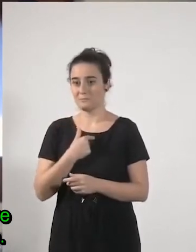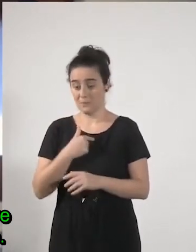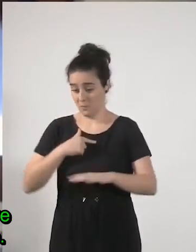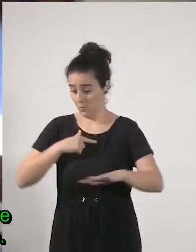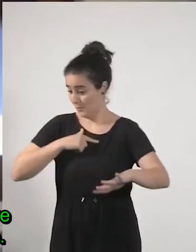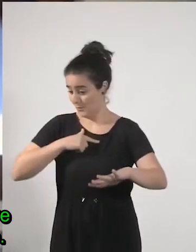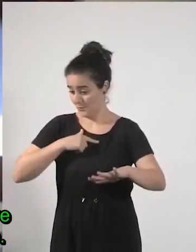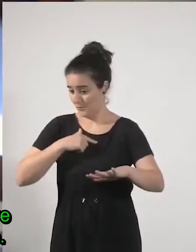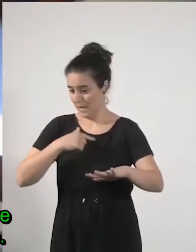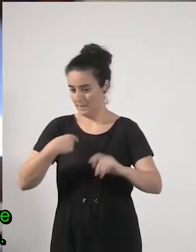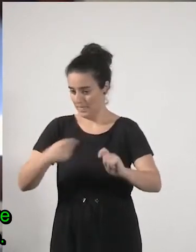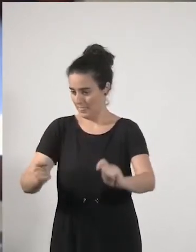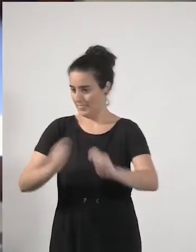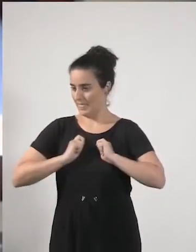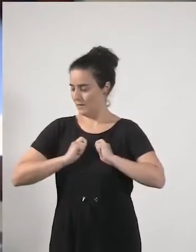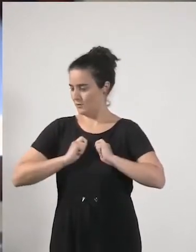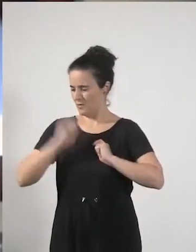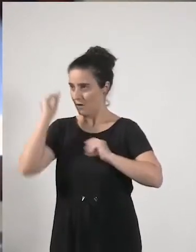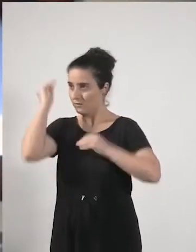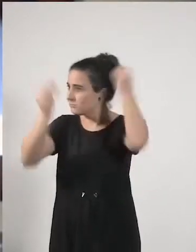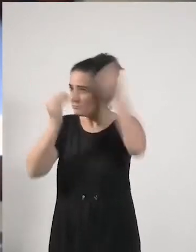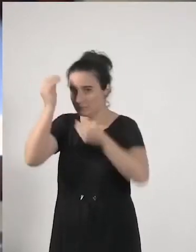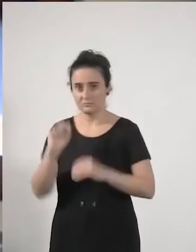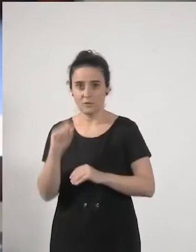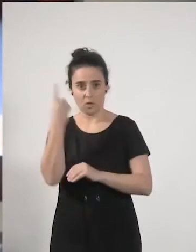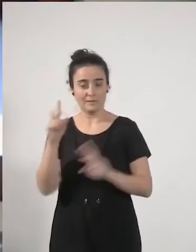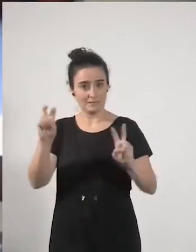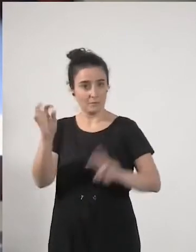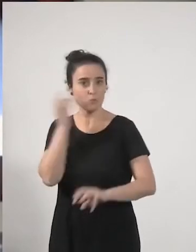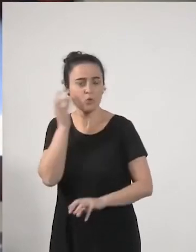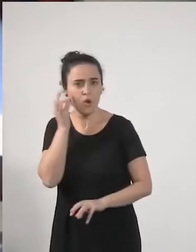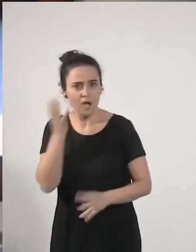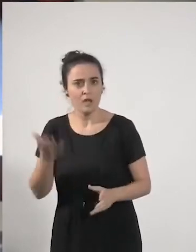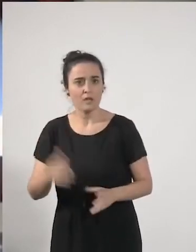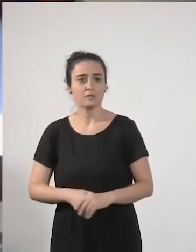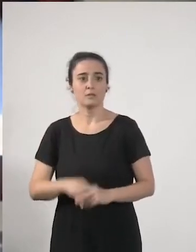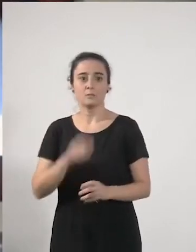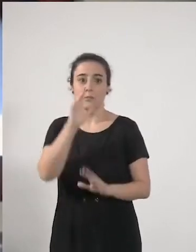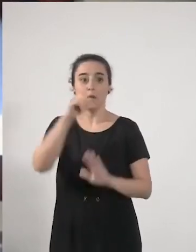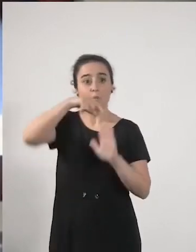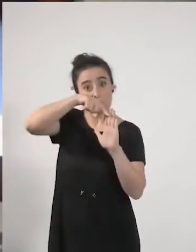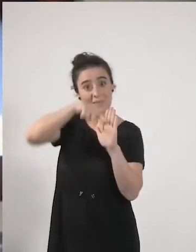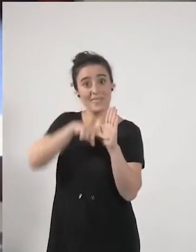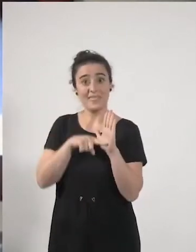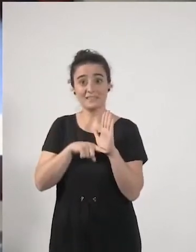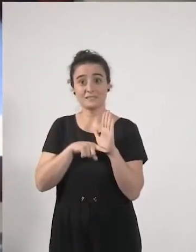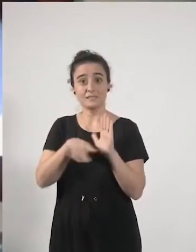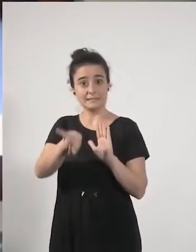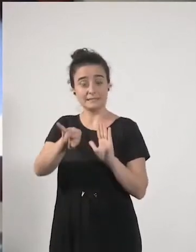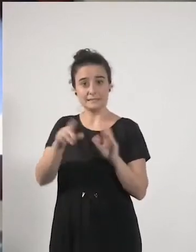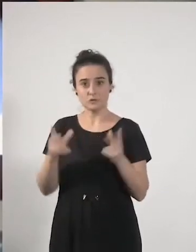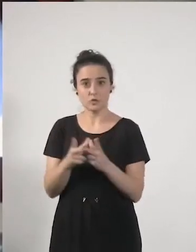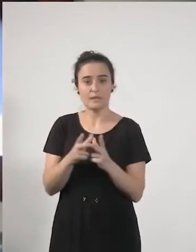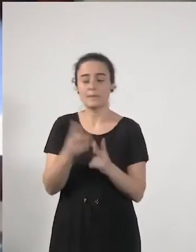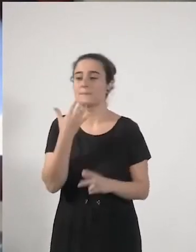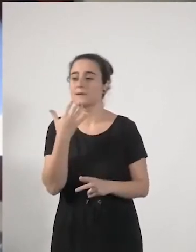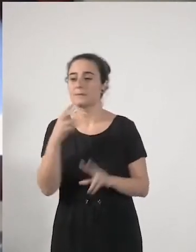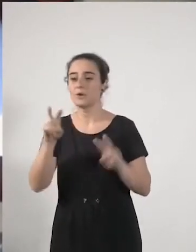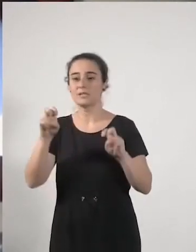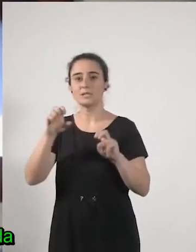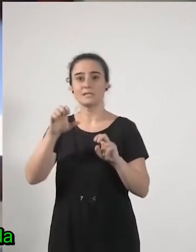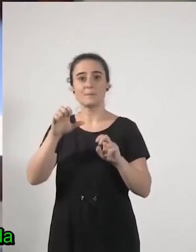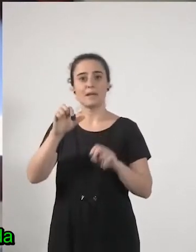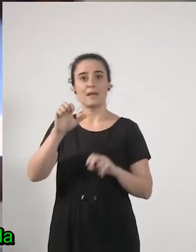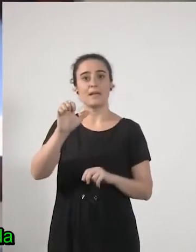y lo que nos mueve ahora mismo pues muchas medidas que sí han sido sociales como por ejemplo los ERTE